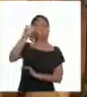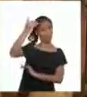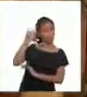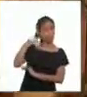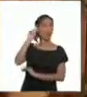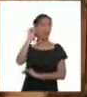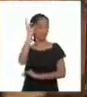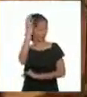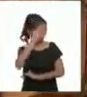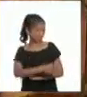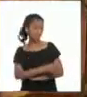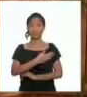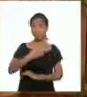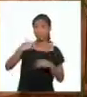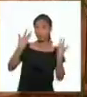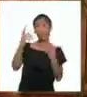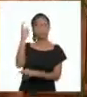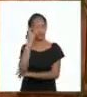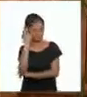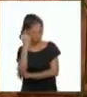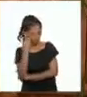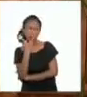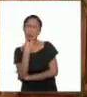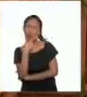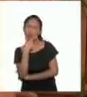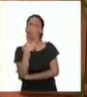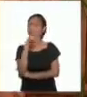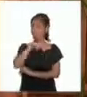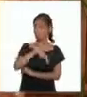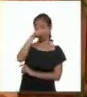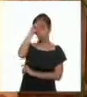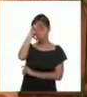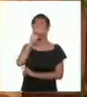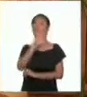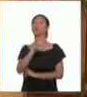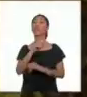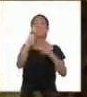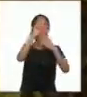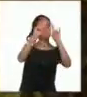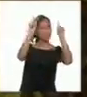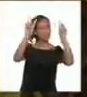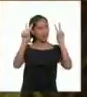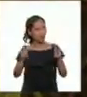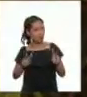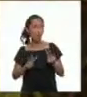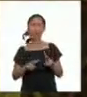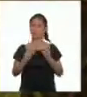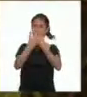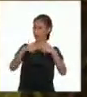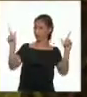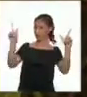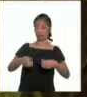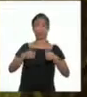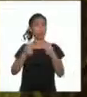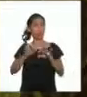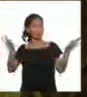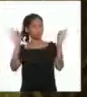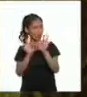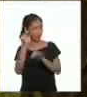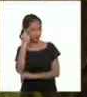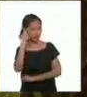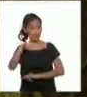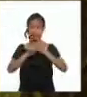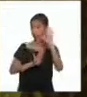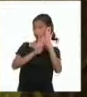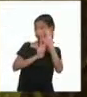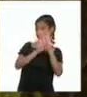¡Es cierto! Podemos reflexionar sobre los valores que impulsaron nuestra libertad. ¡Qué interesante! Parece que en este